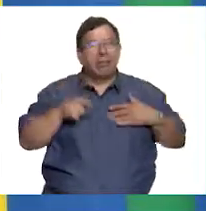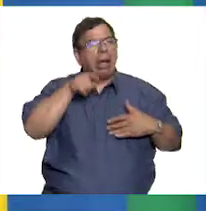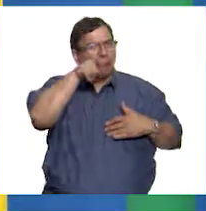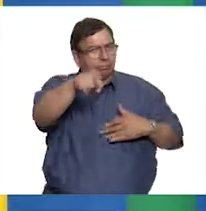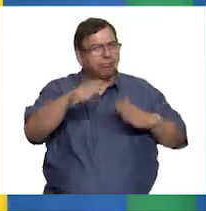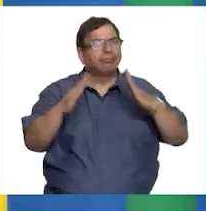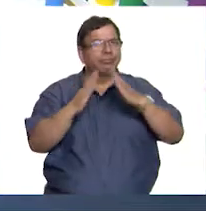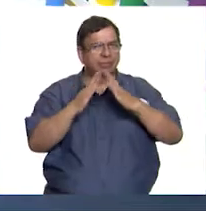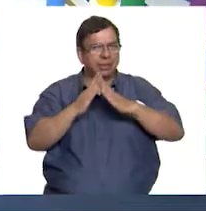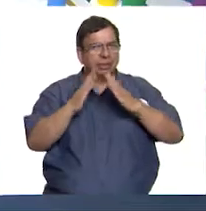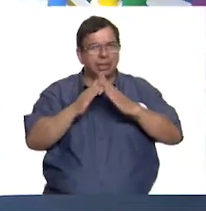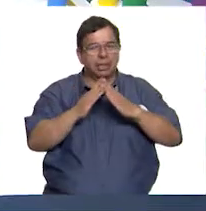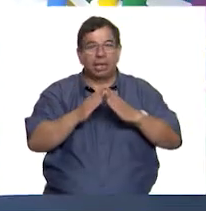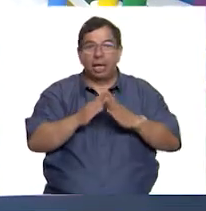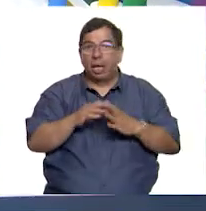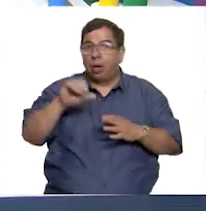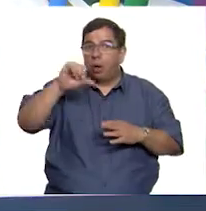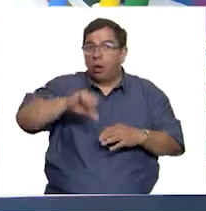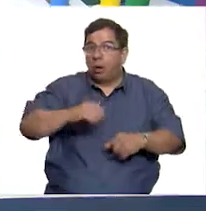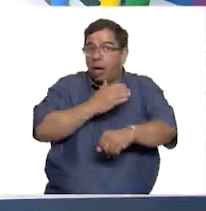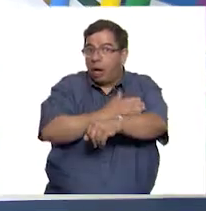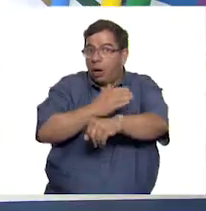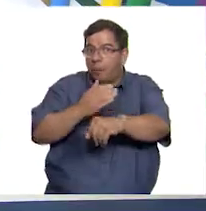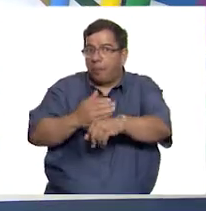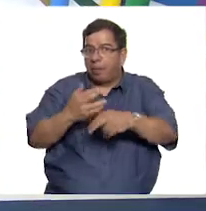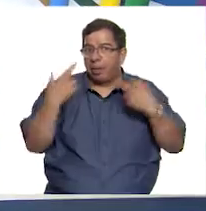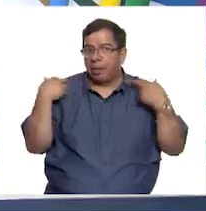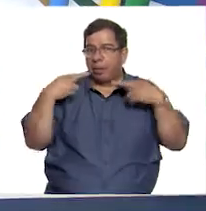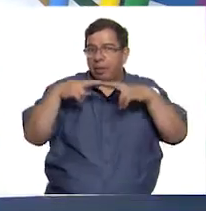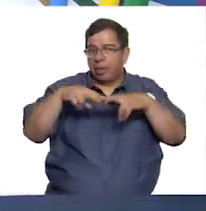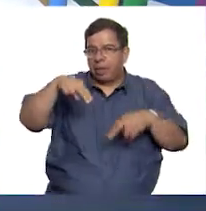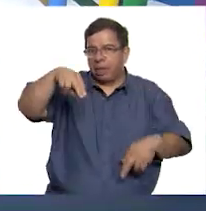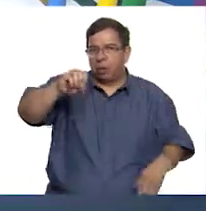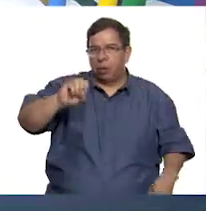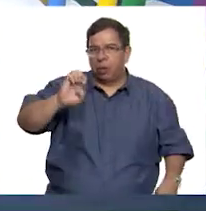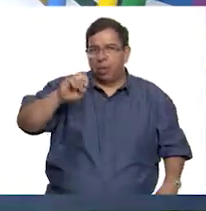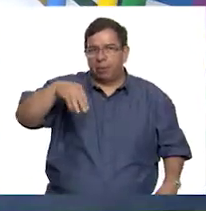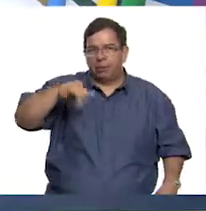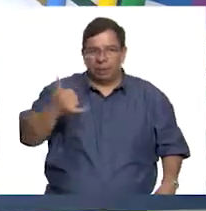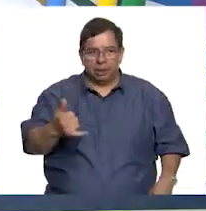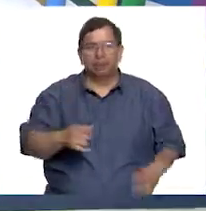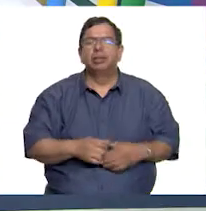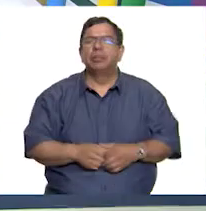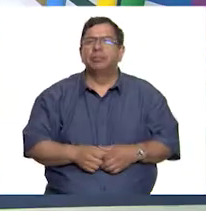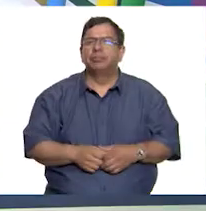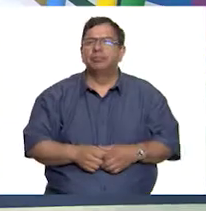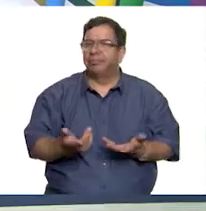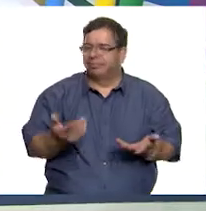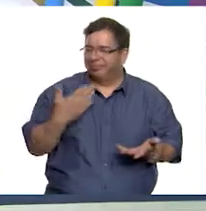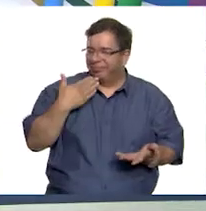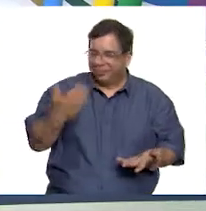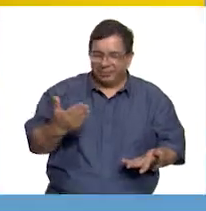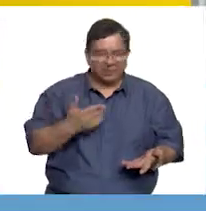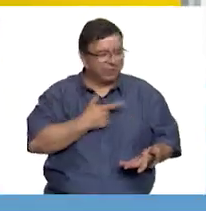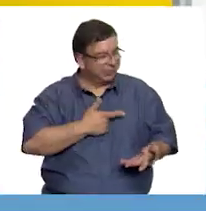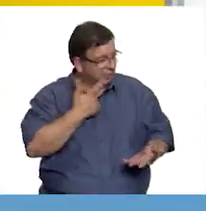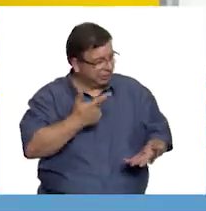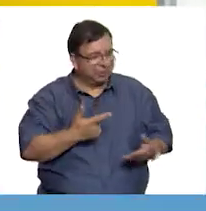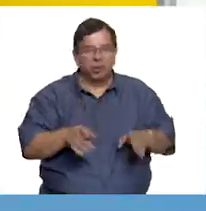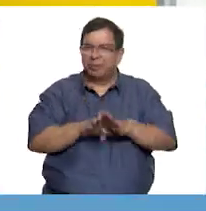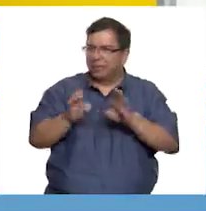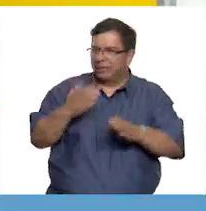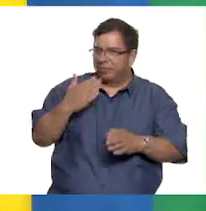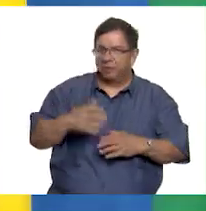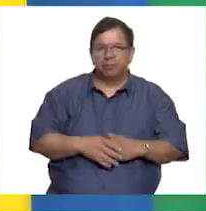hogares. Y el día de hoy nos acompaña la maestra Noemí Juárez, a quien recibo con mucho gusto. ¿Cómo estás? ¿Cómo estás? Muy bien, muchas gracias.